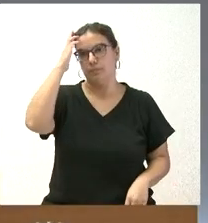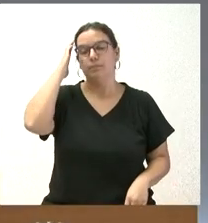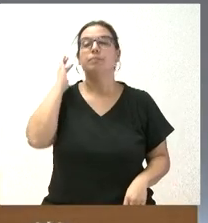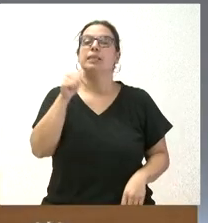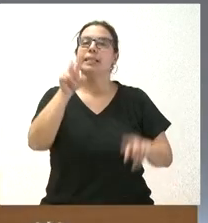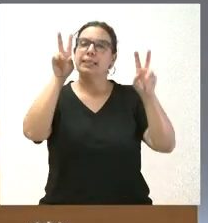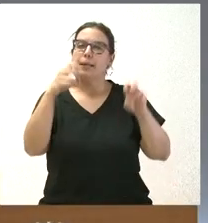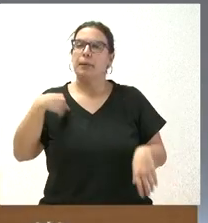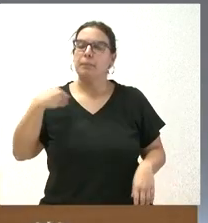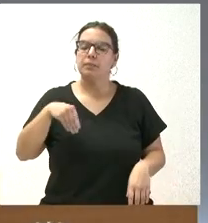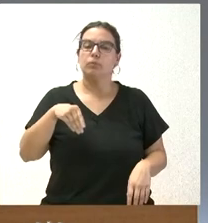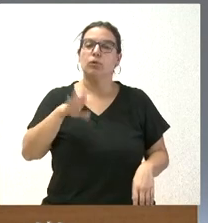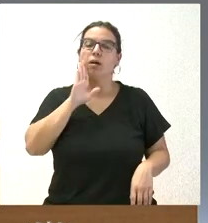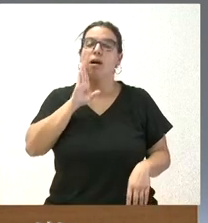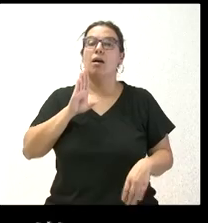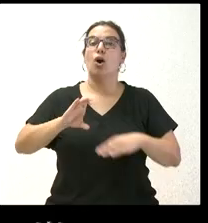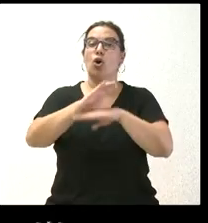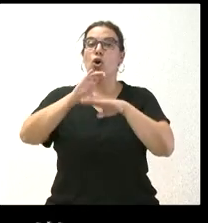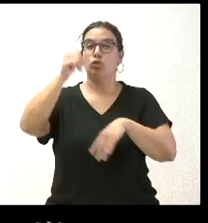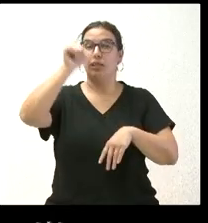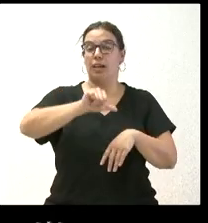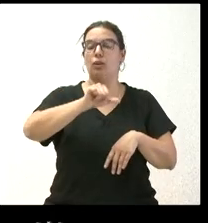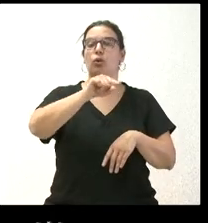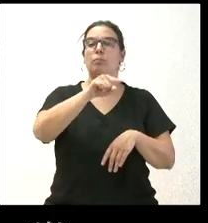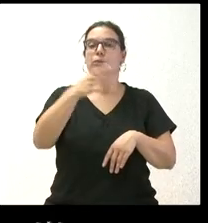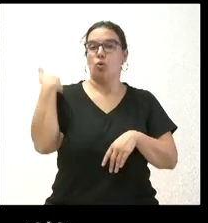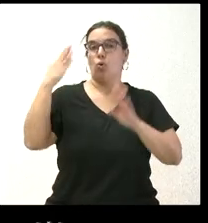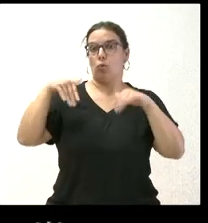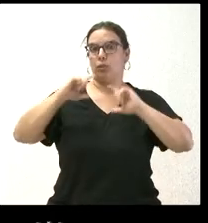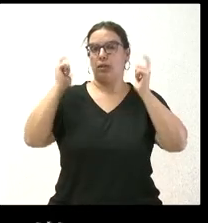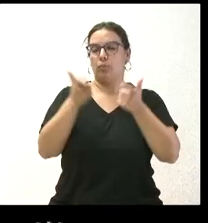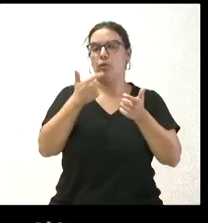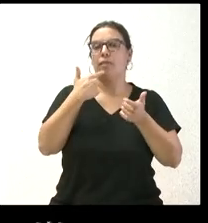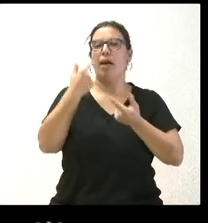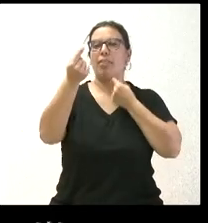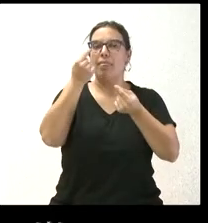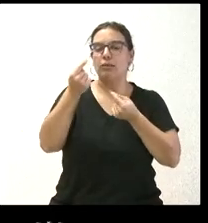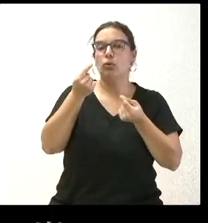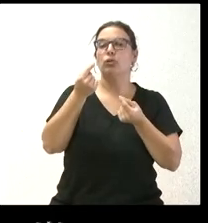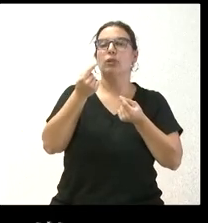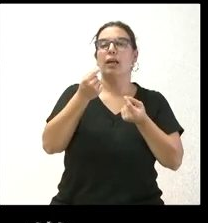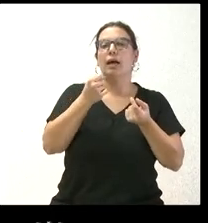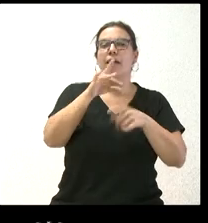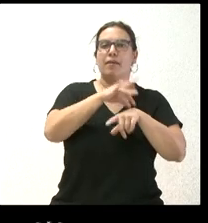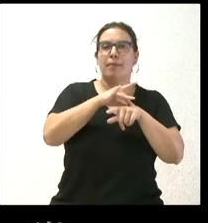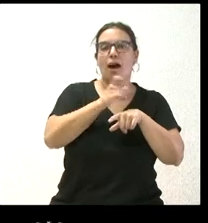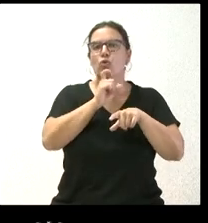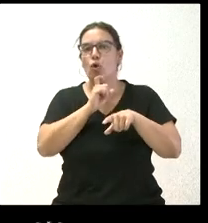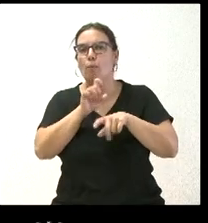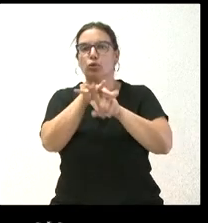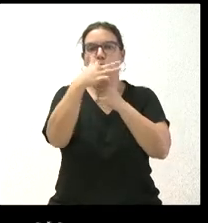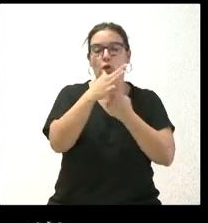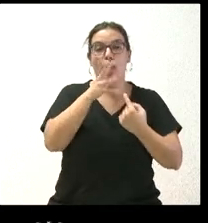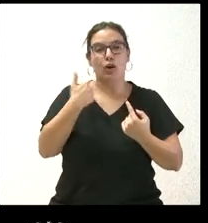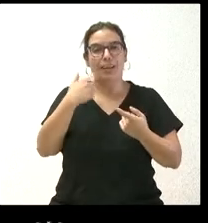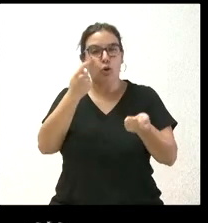consejero en el anterior pleno dio algunas cifras de cómo había evolucionado la enfermedad. No sé si tienen una actualización de si la situación está más